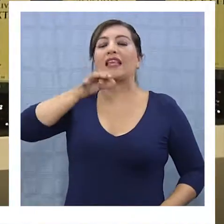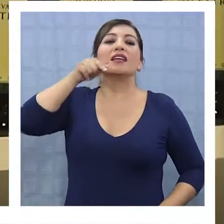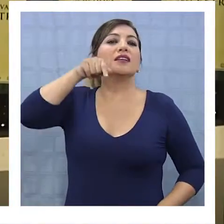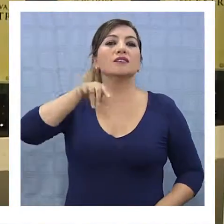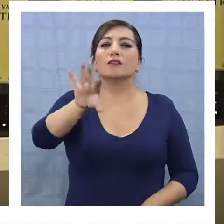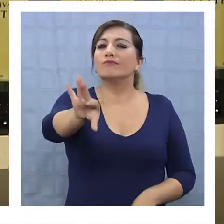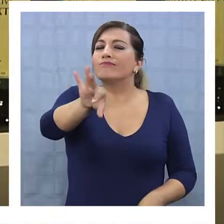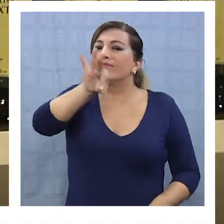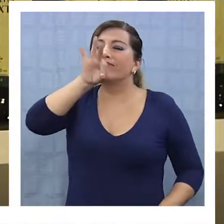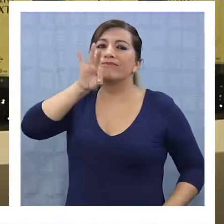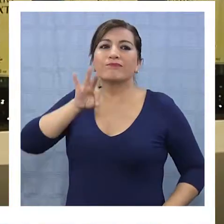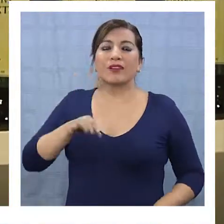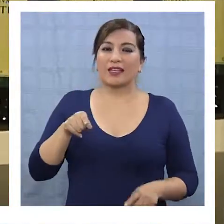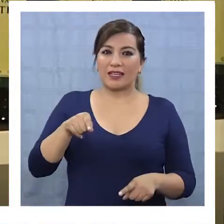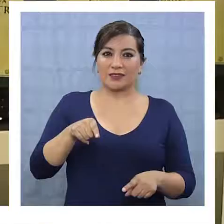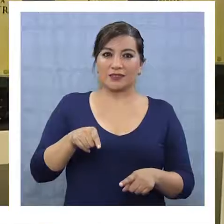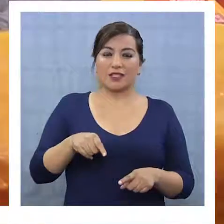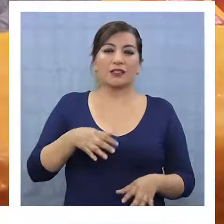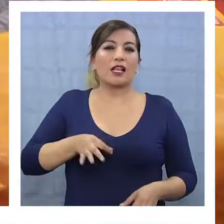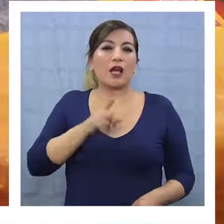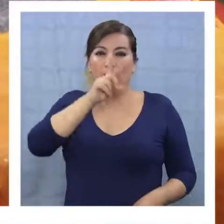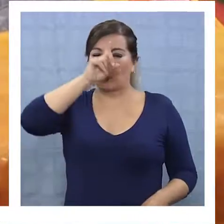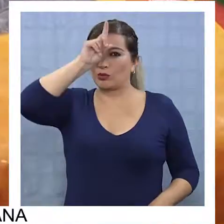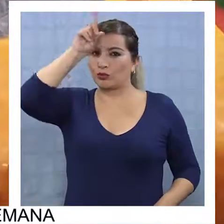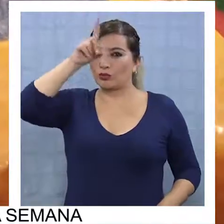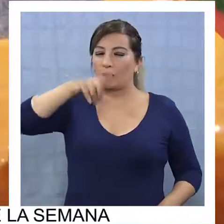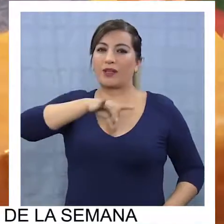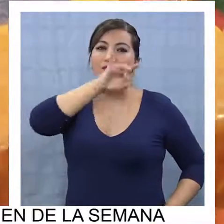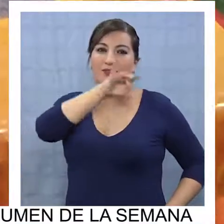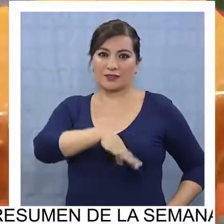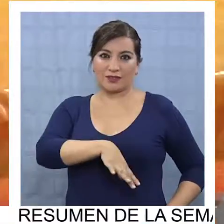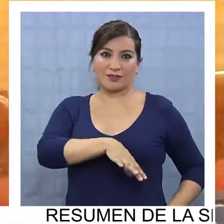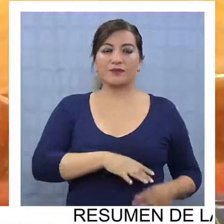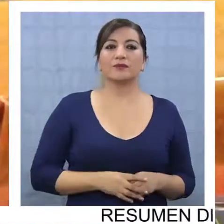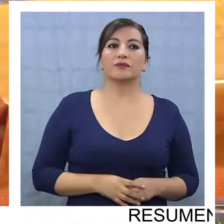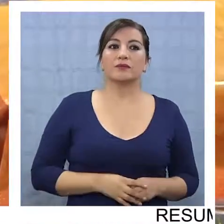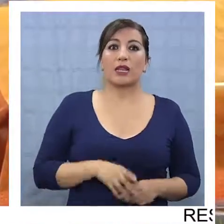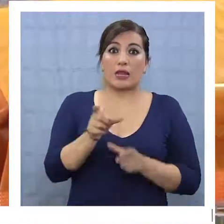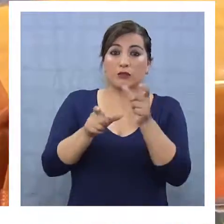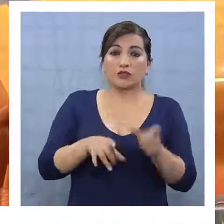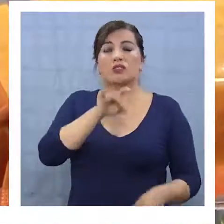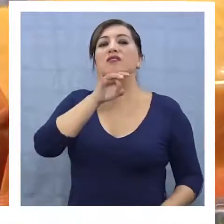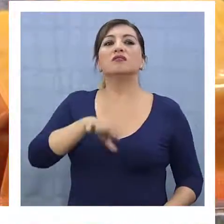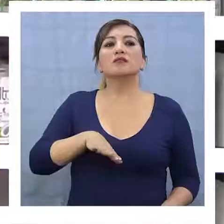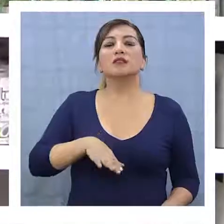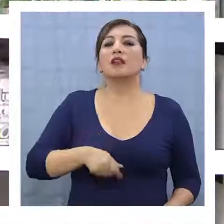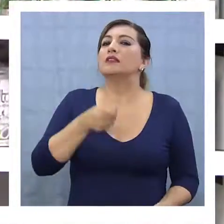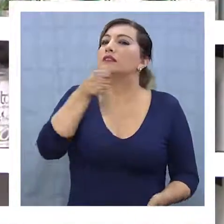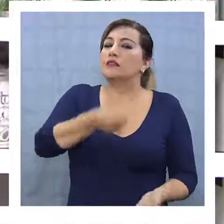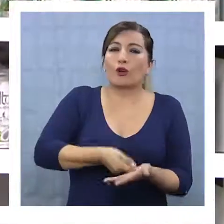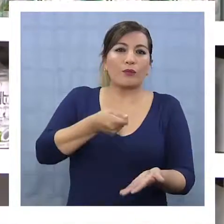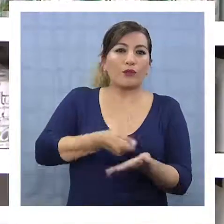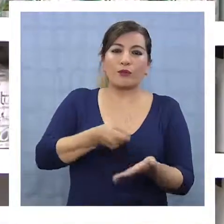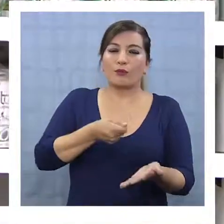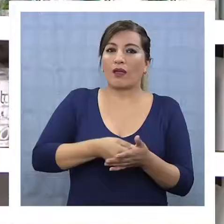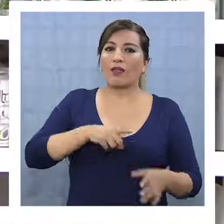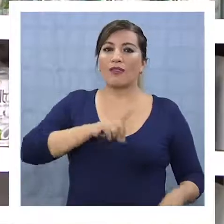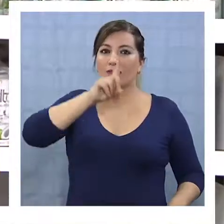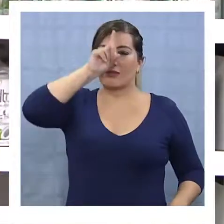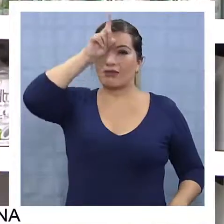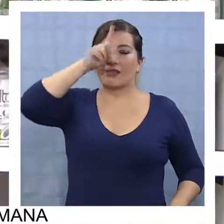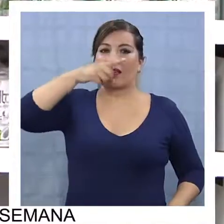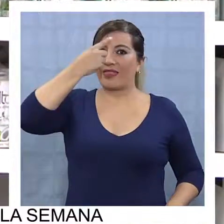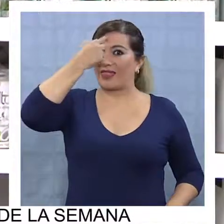es uno de los productos extranjeros que forman parte de las costumbres de nuestro país. El chileno con frecuencia compra el